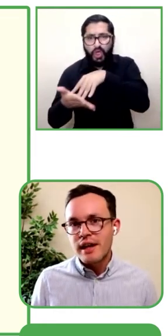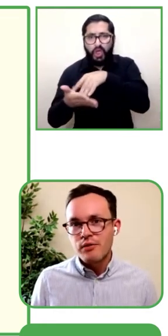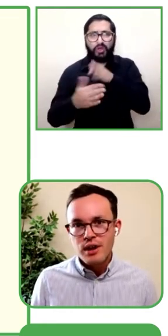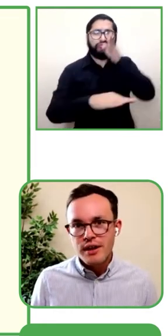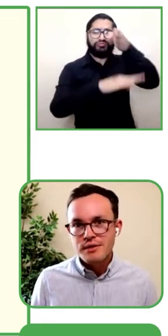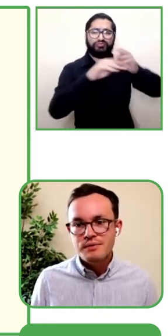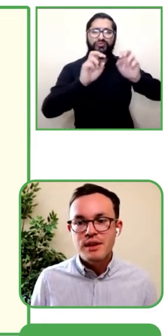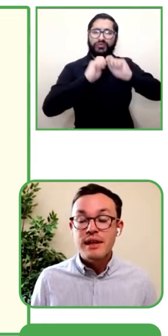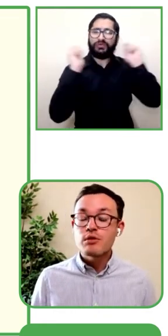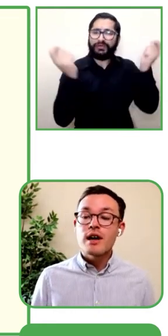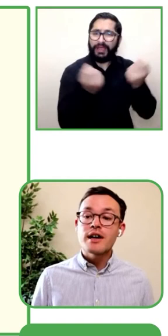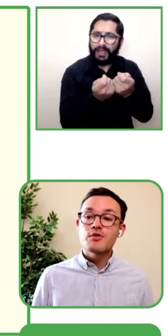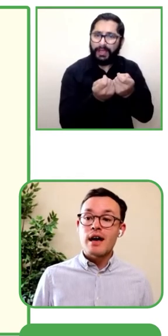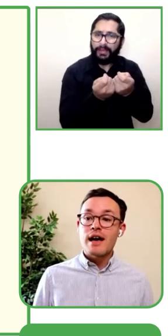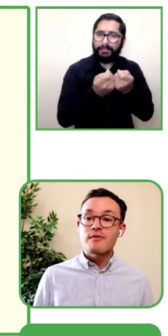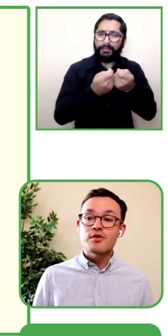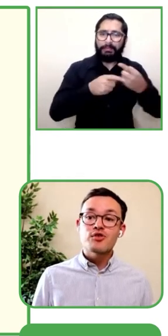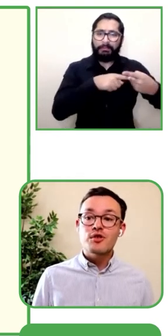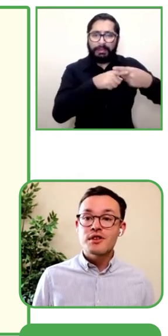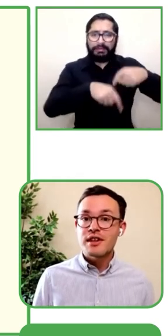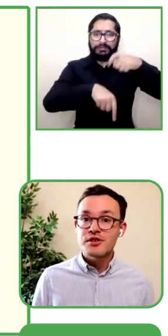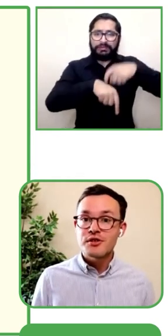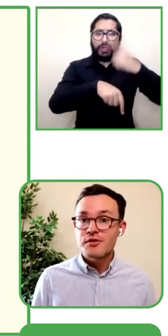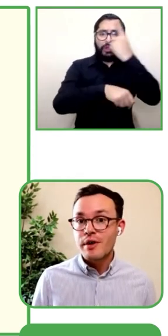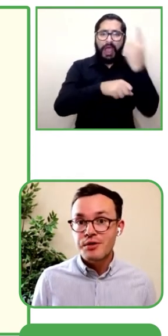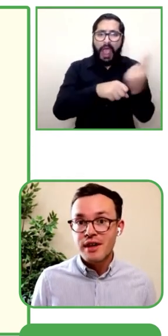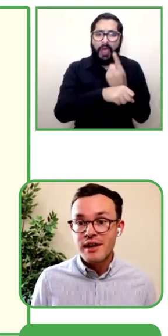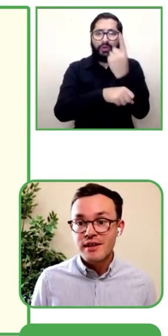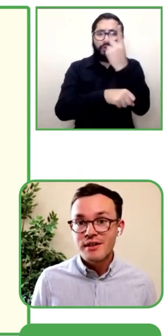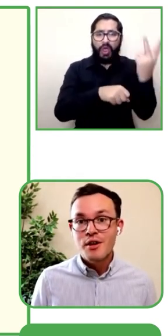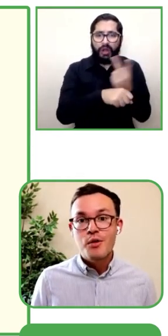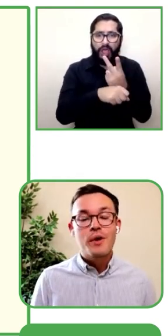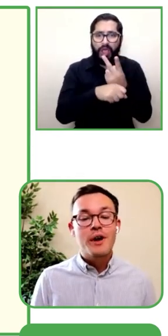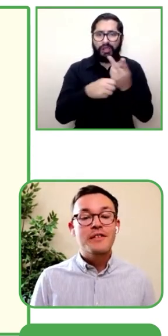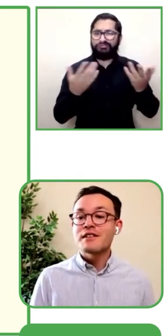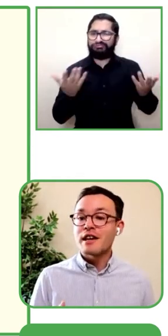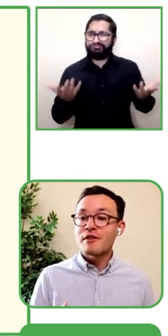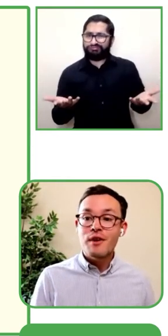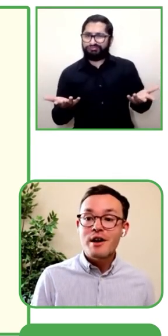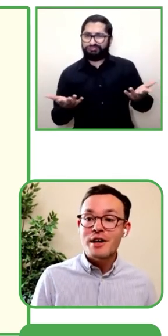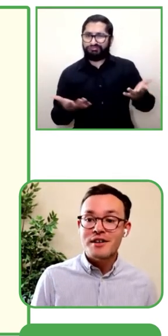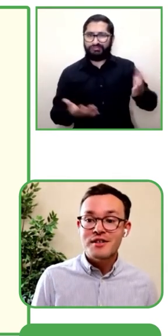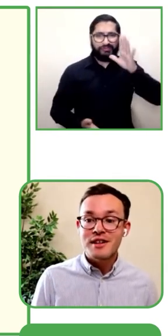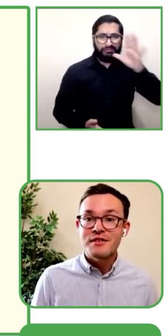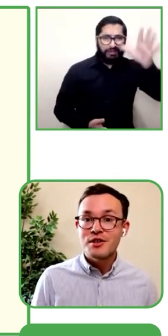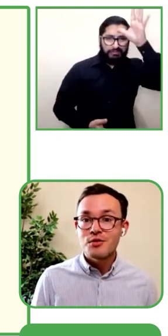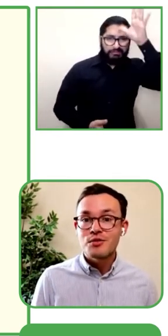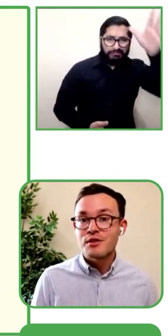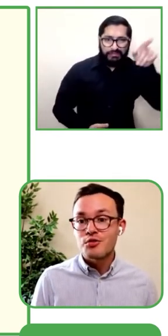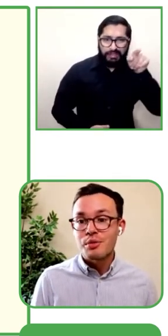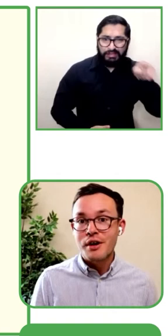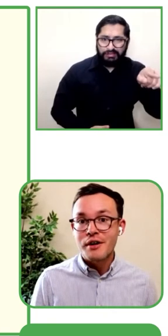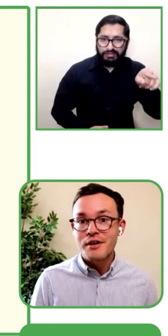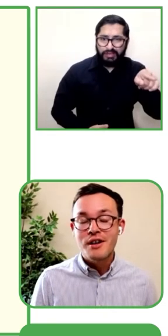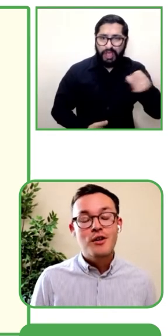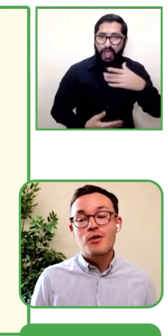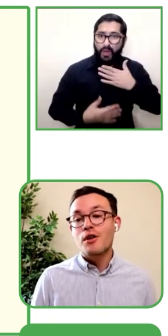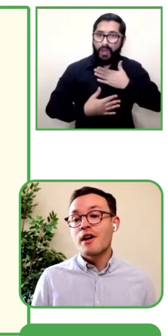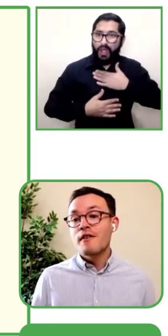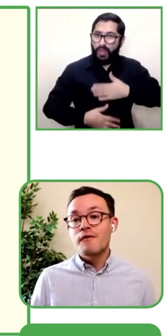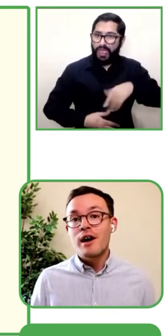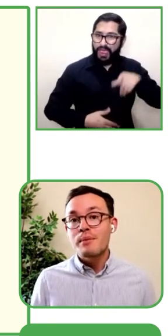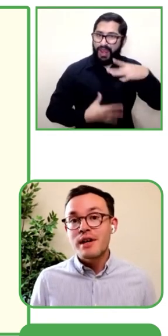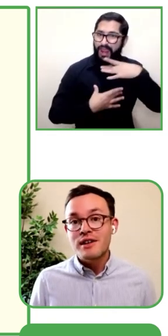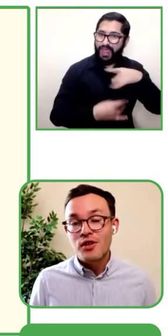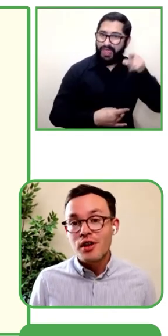Pero eso no es lo que una persona activa, un padre activo, le gustaría. Estas serían varias sesiones durante el día